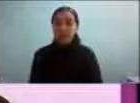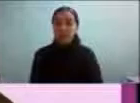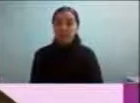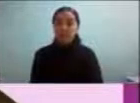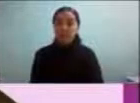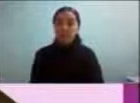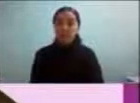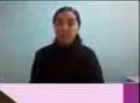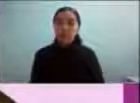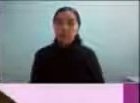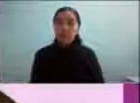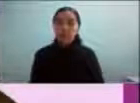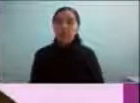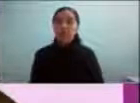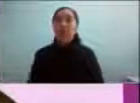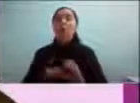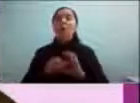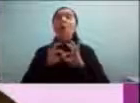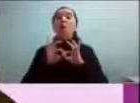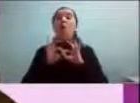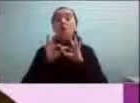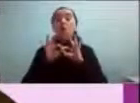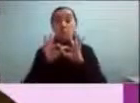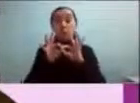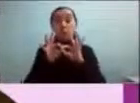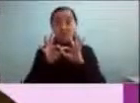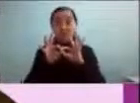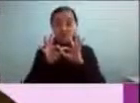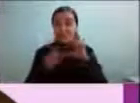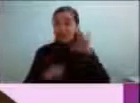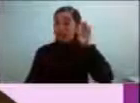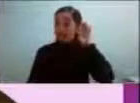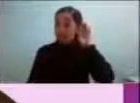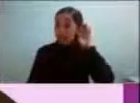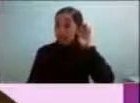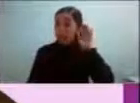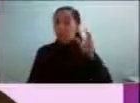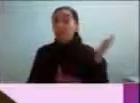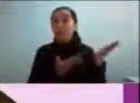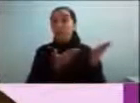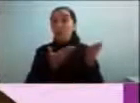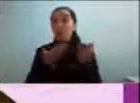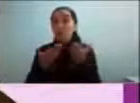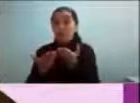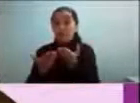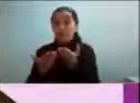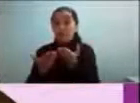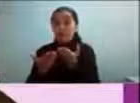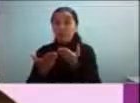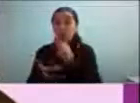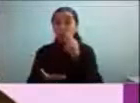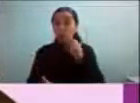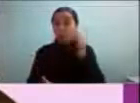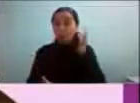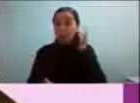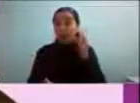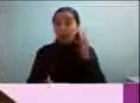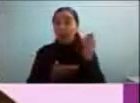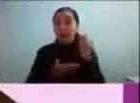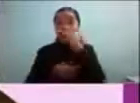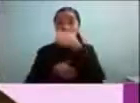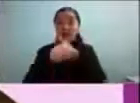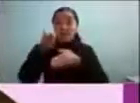muchas gracias por escuchar los invito las invito a visitar mi blog